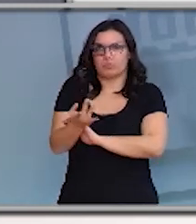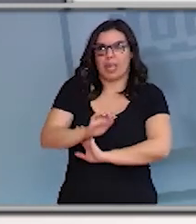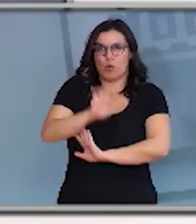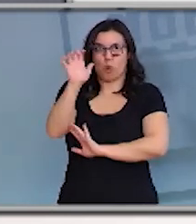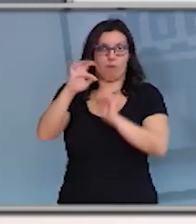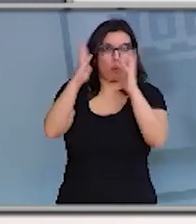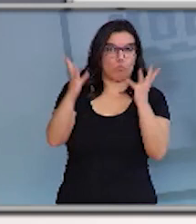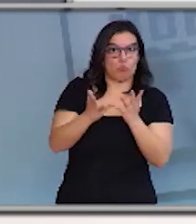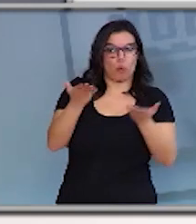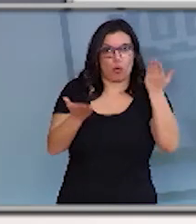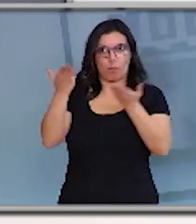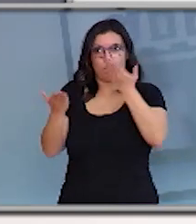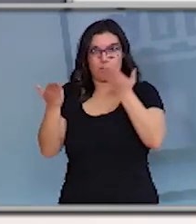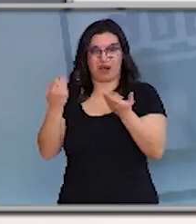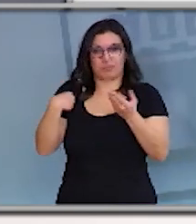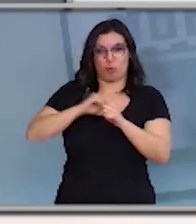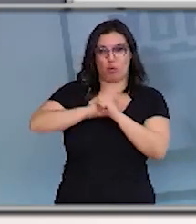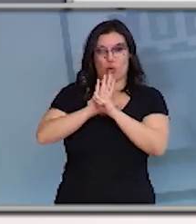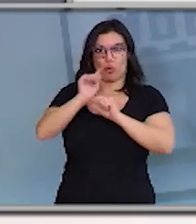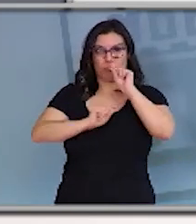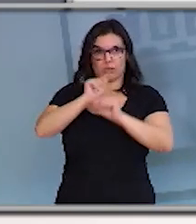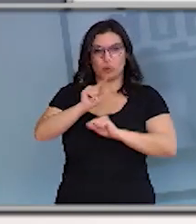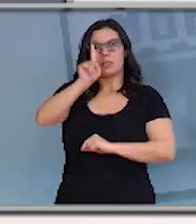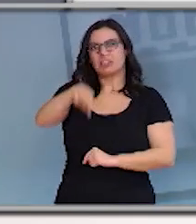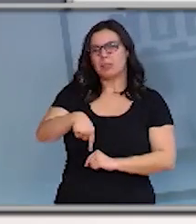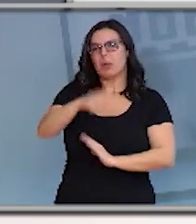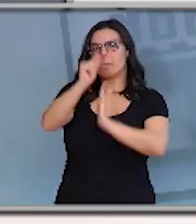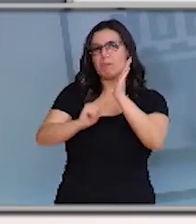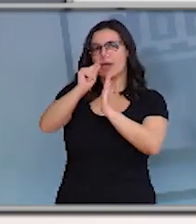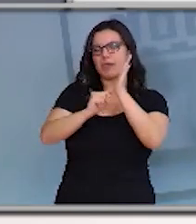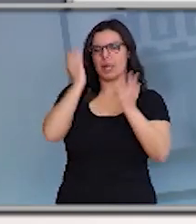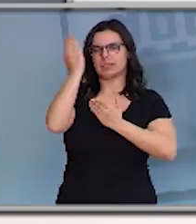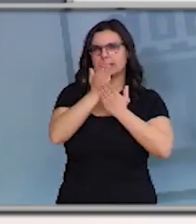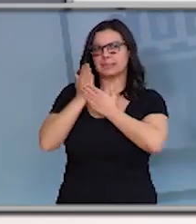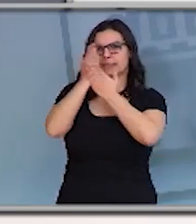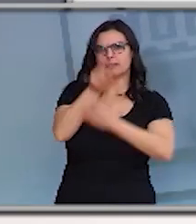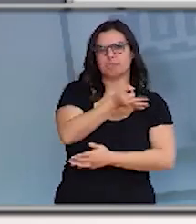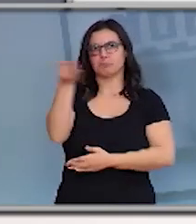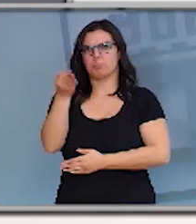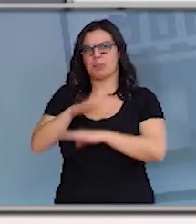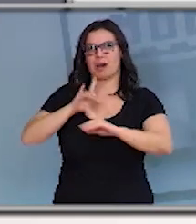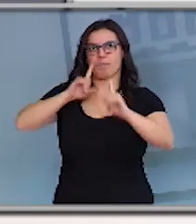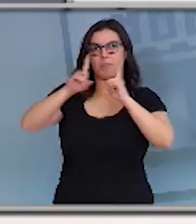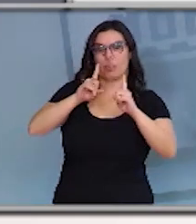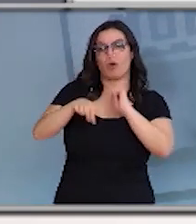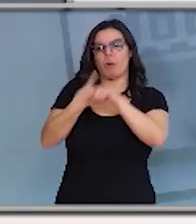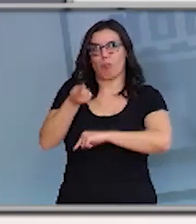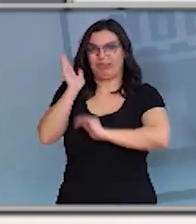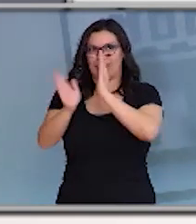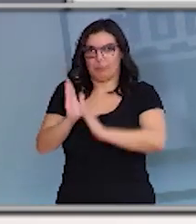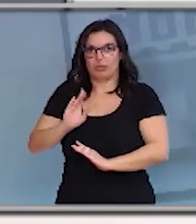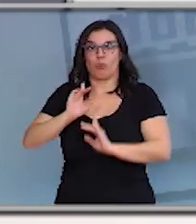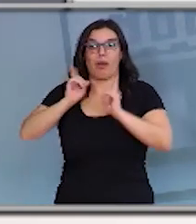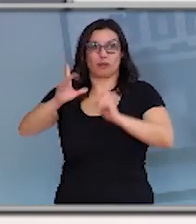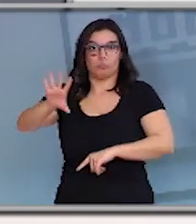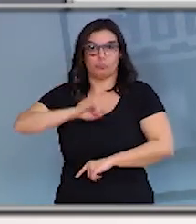do mundo con a actividade do coronavirus, e quais son as medidas máis efectivas de prevención e de tratamento, ayer